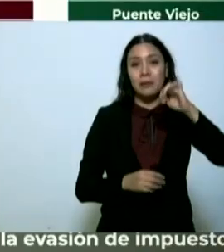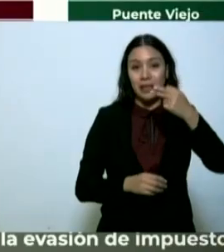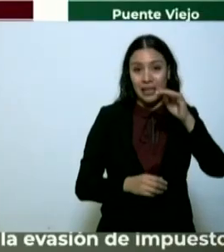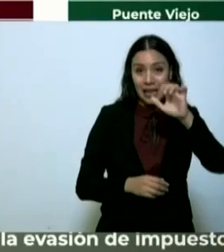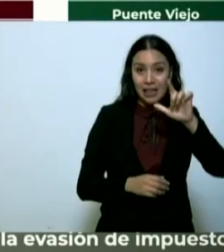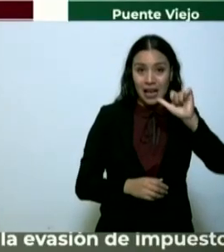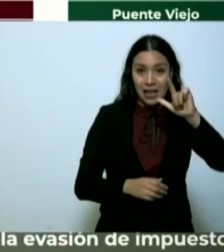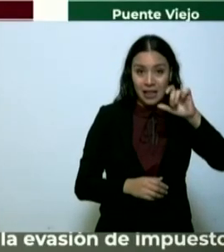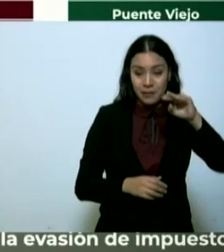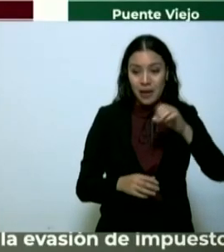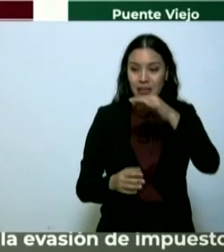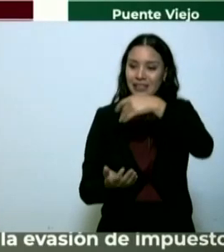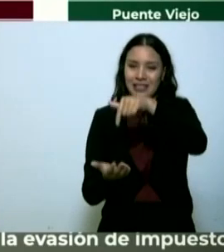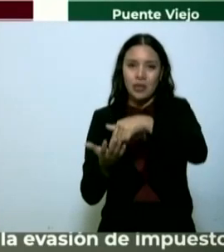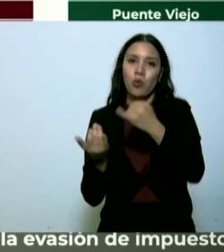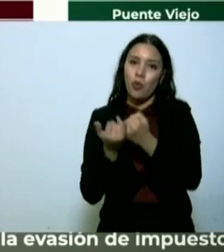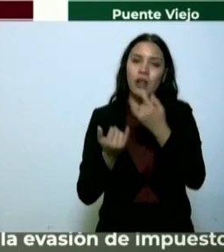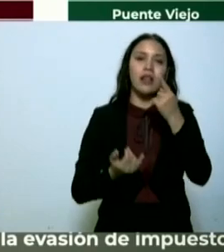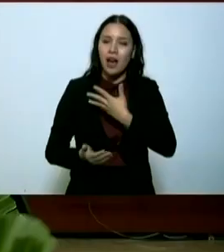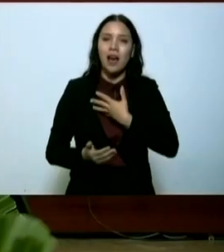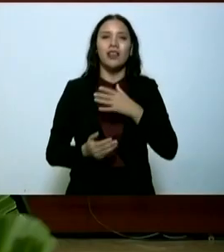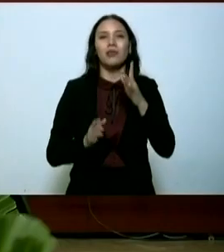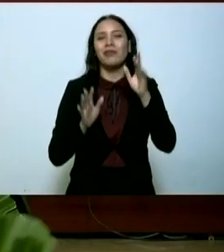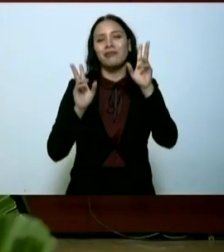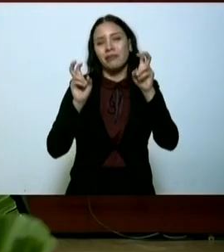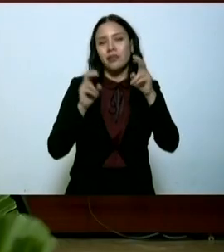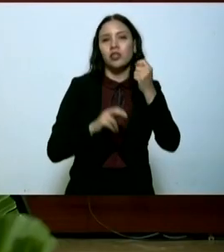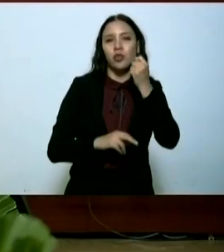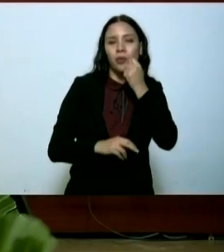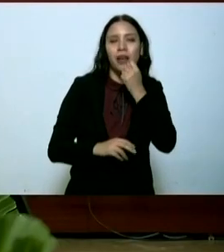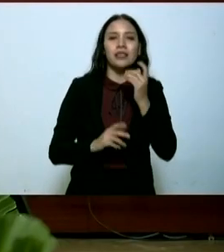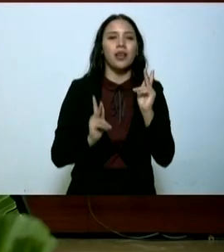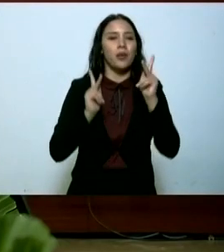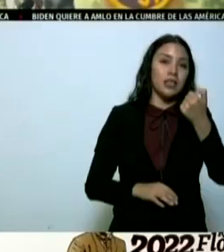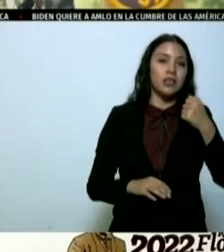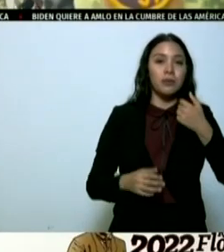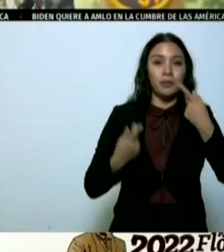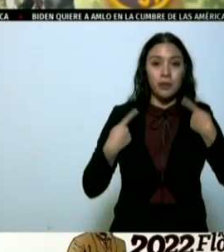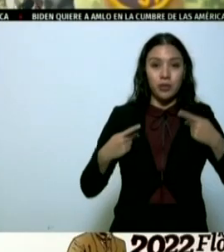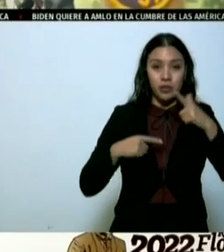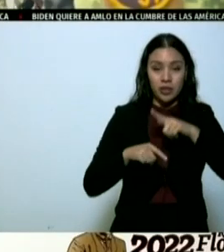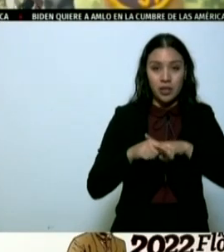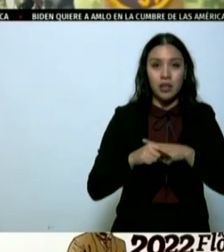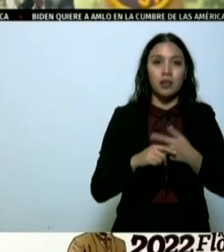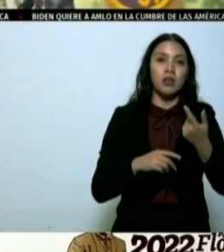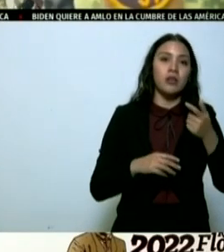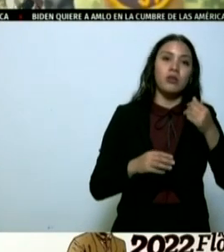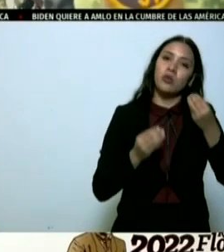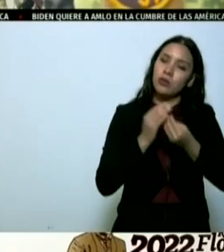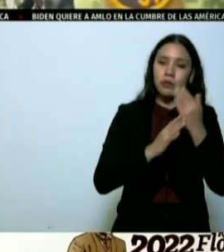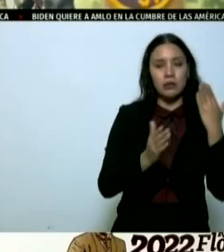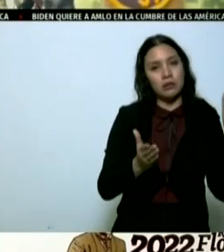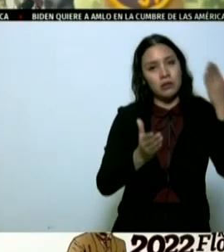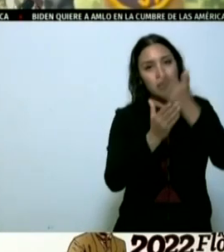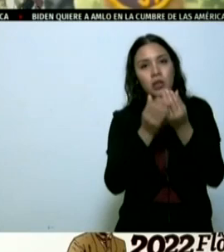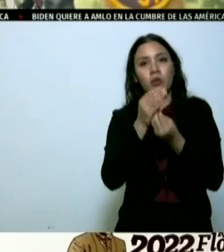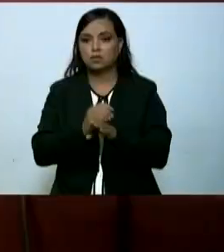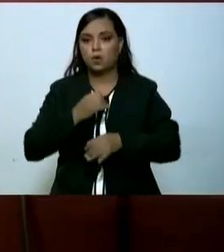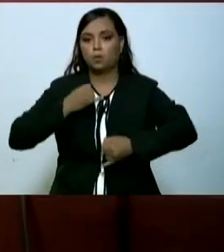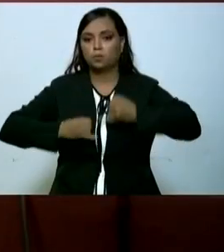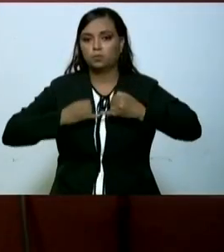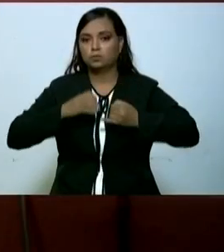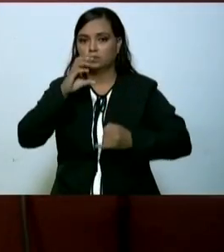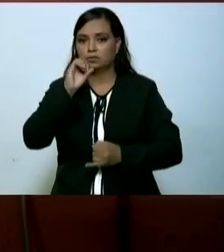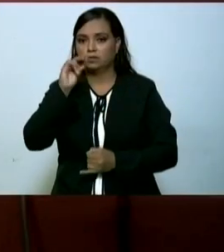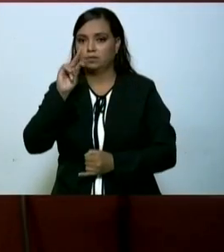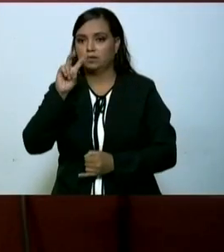Esto lo hicieron para llevar a cabo tareas de depuración, certificación y dignificación de las policías locales. La exposición estuvo a cargo